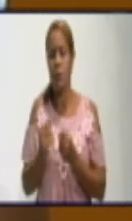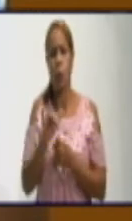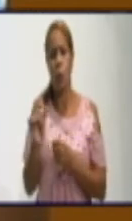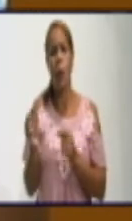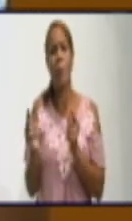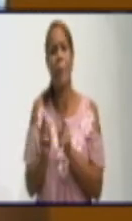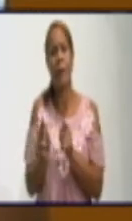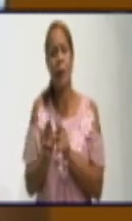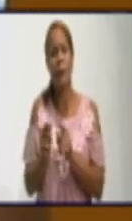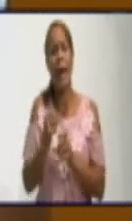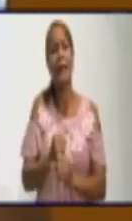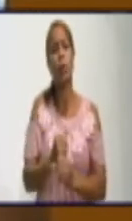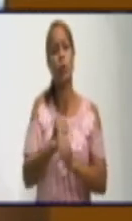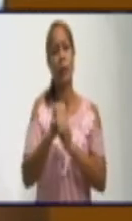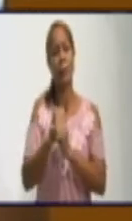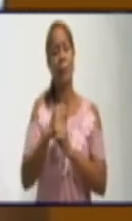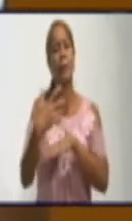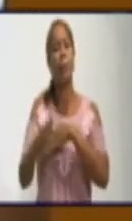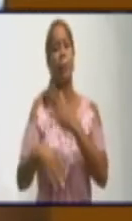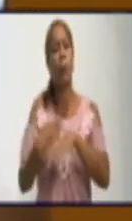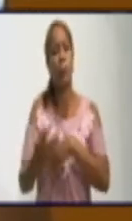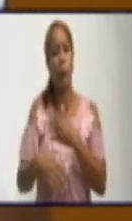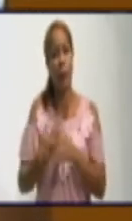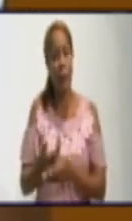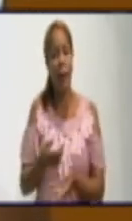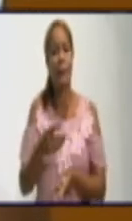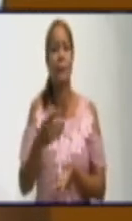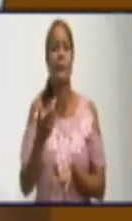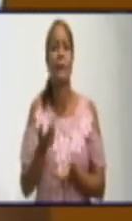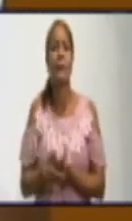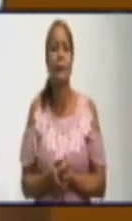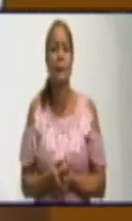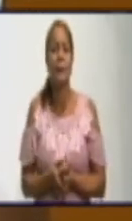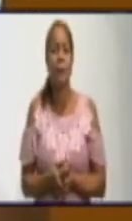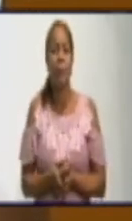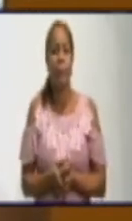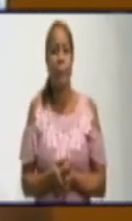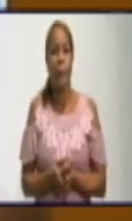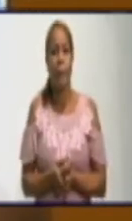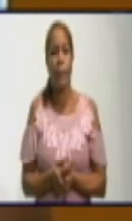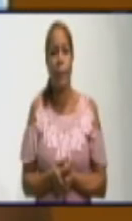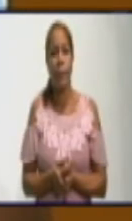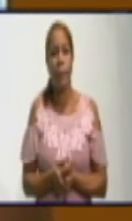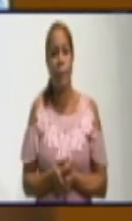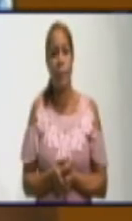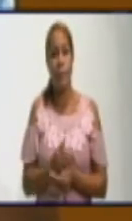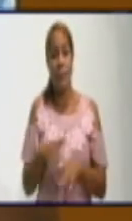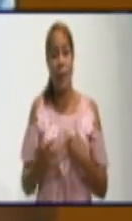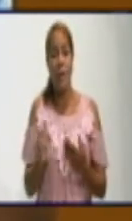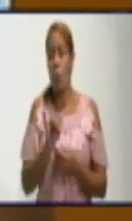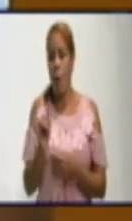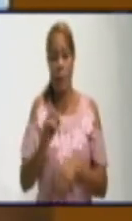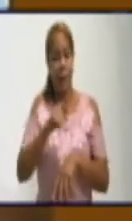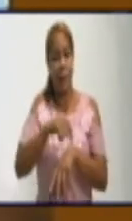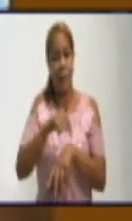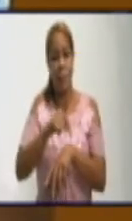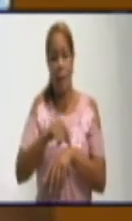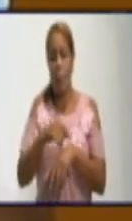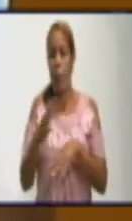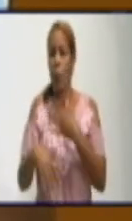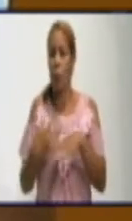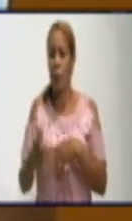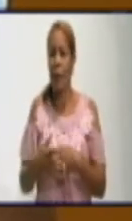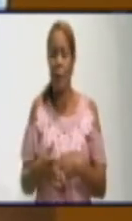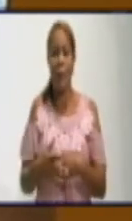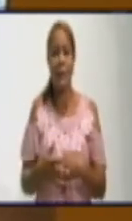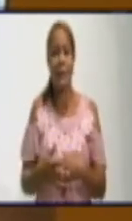Rosa la Vallamesa, por el tema de la fuente, que en estos tiempos de sequía también vuelve a bajar las aguas en